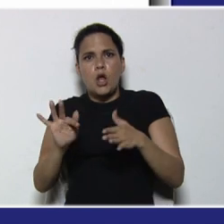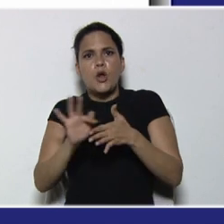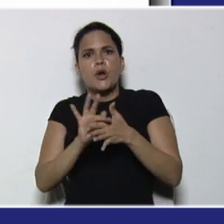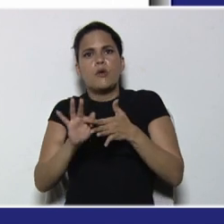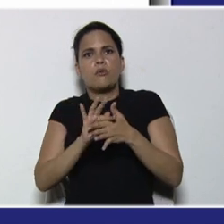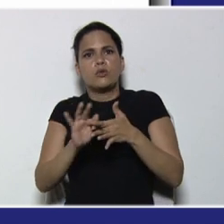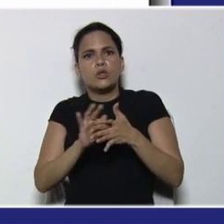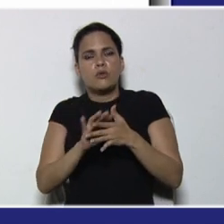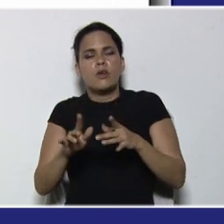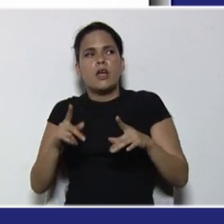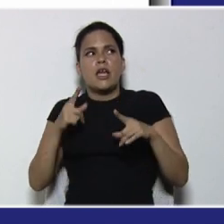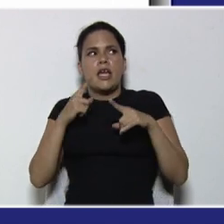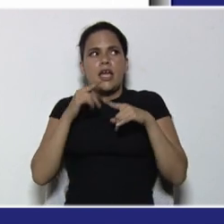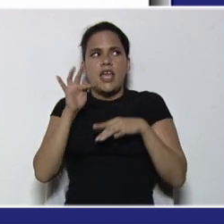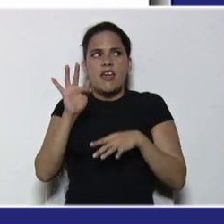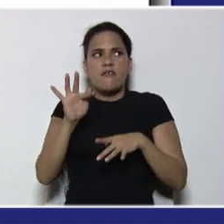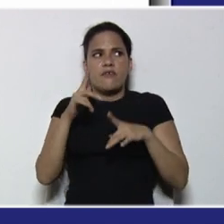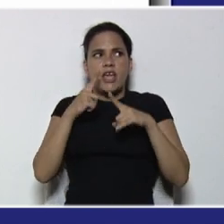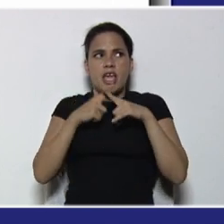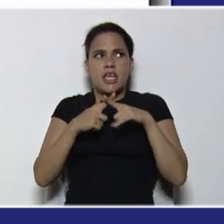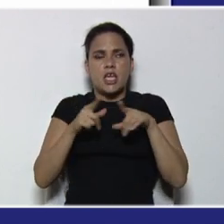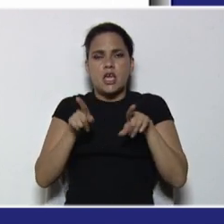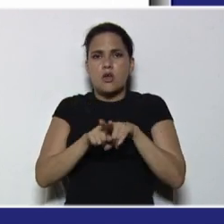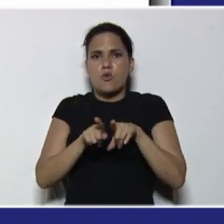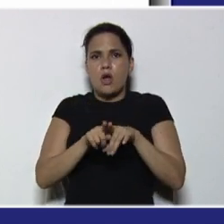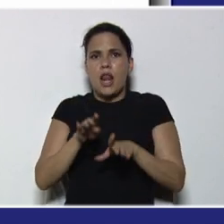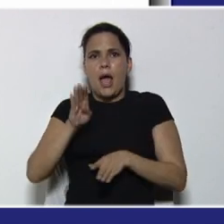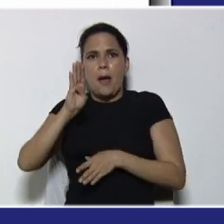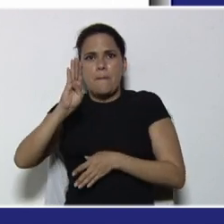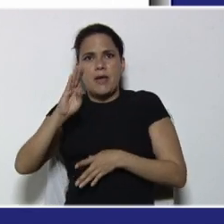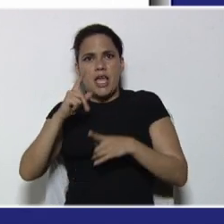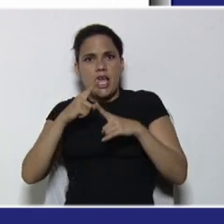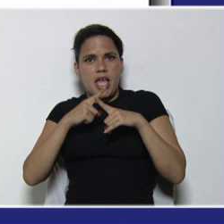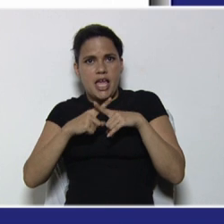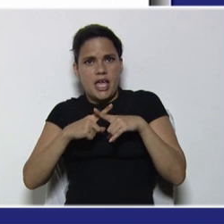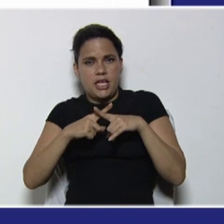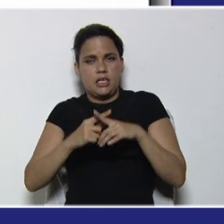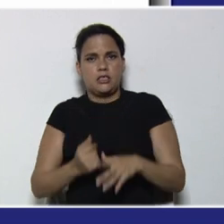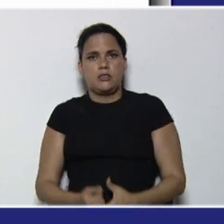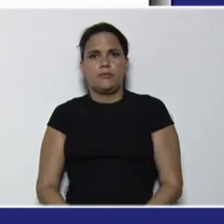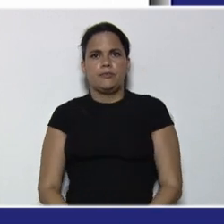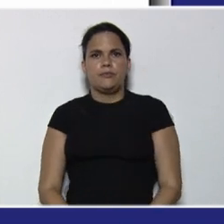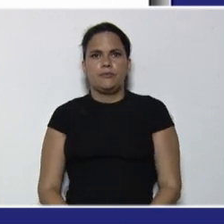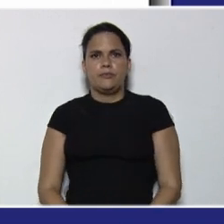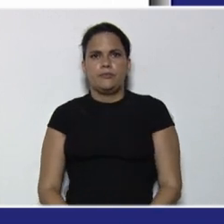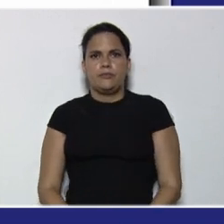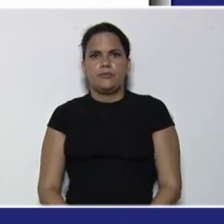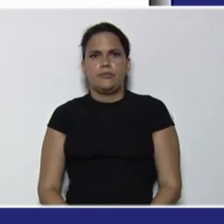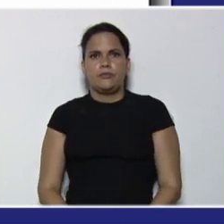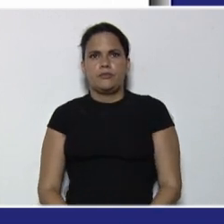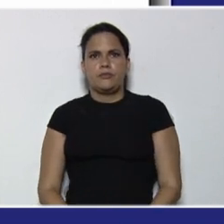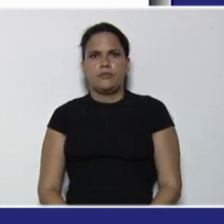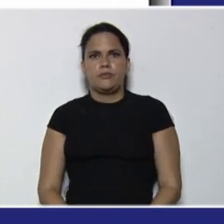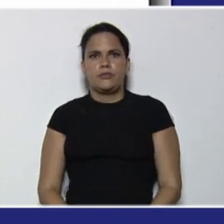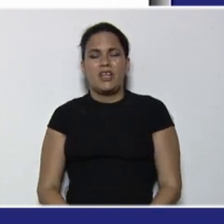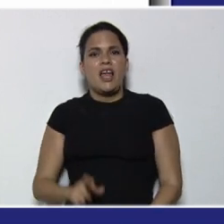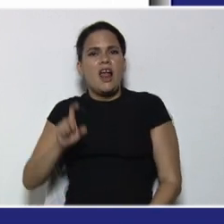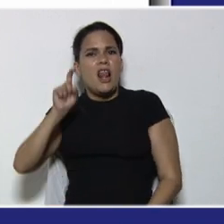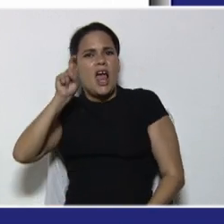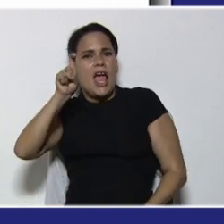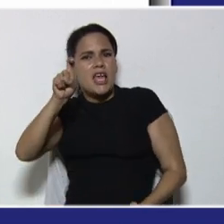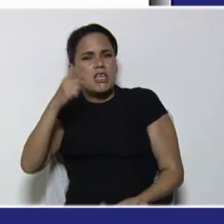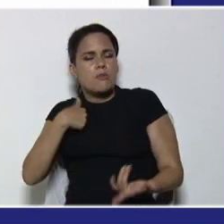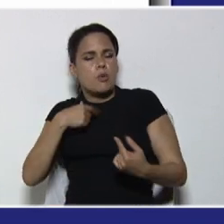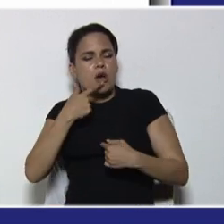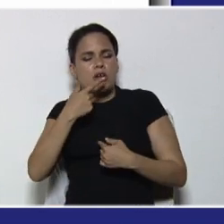igual a Bx, recuerden que, esa X arriba, estamos hablando, de un exponente, la X puede asumir, cualquier valor real,